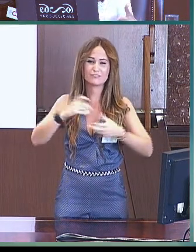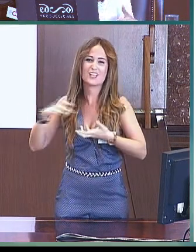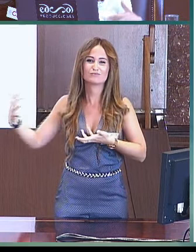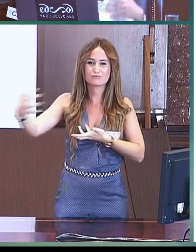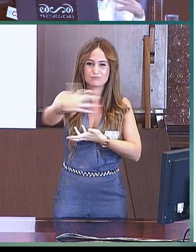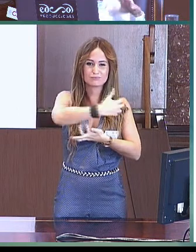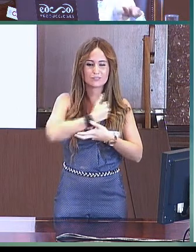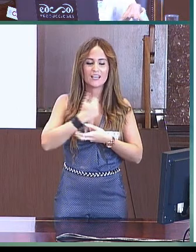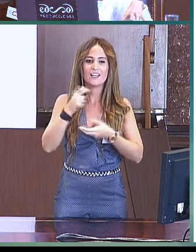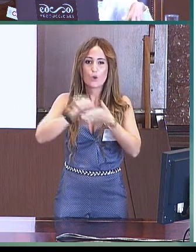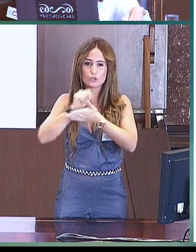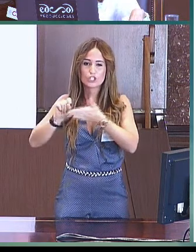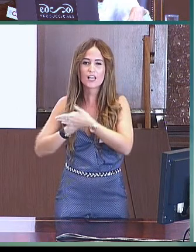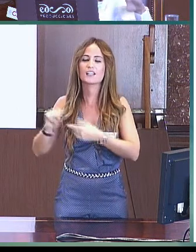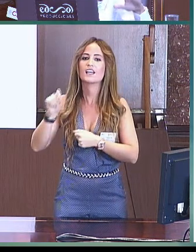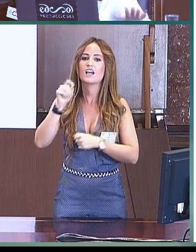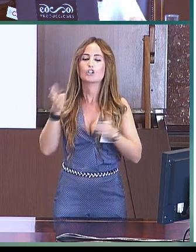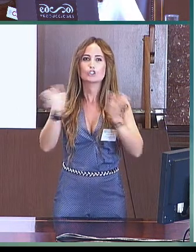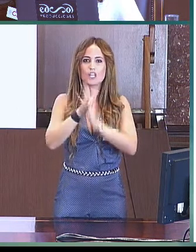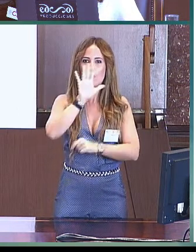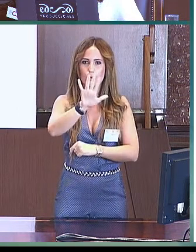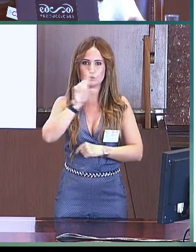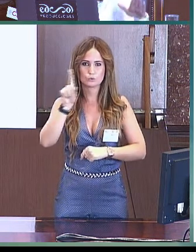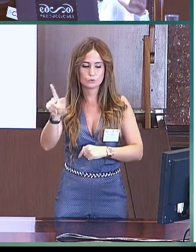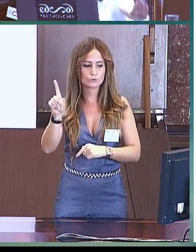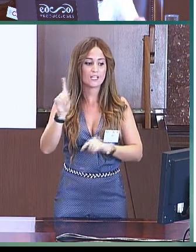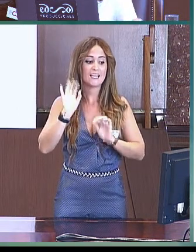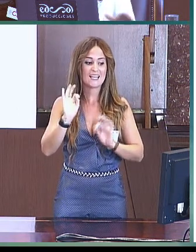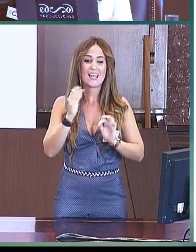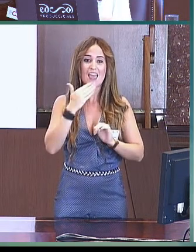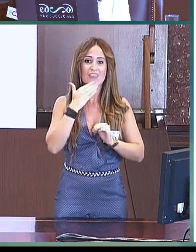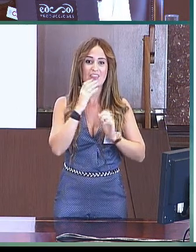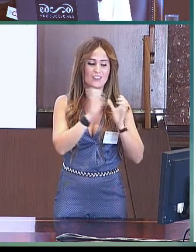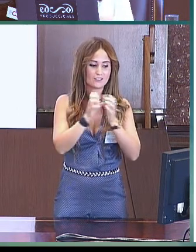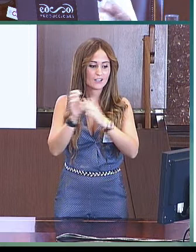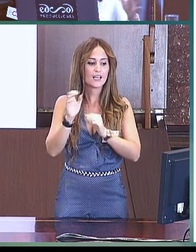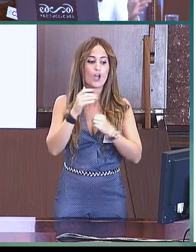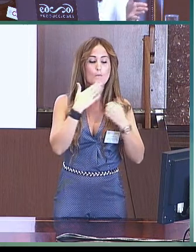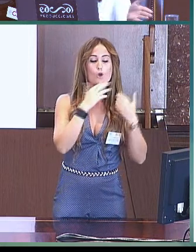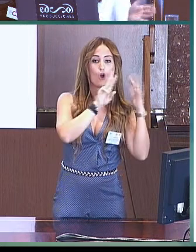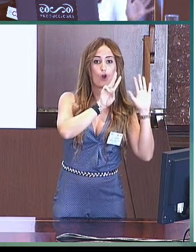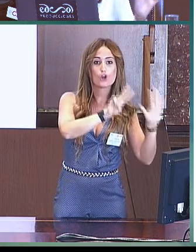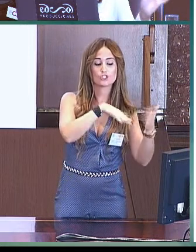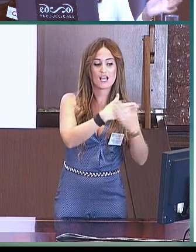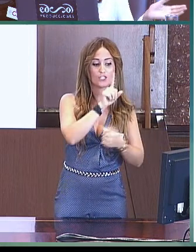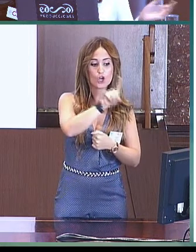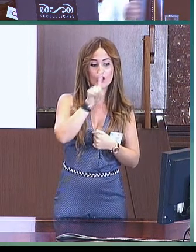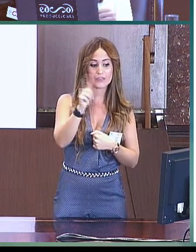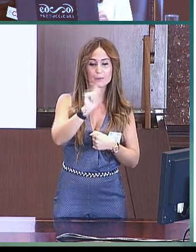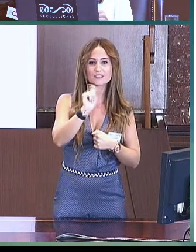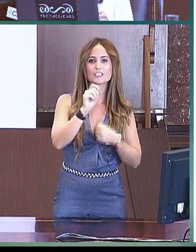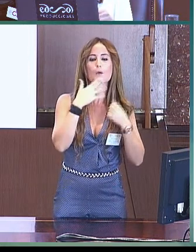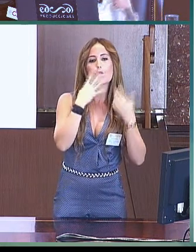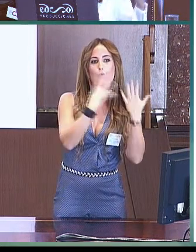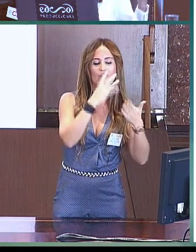ido recogiendo el cuestionario del CDI cada 4 meses. Ahí tenéis los intervalos